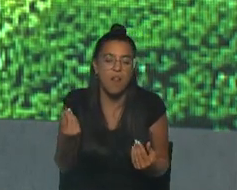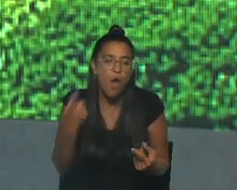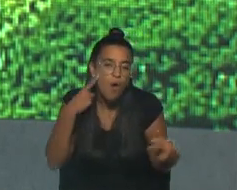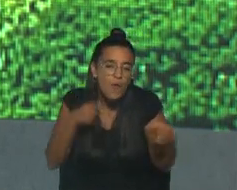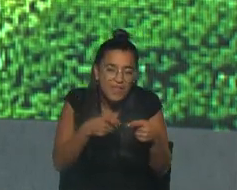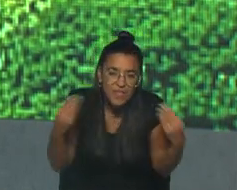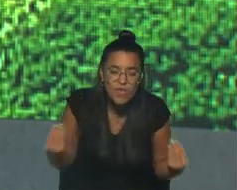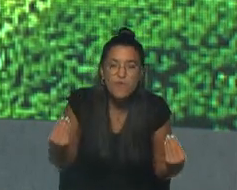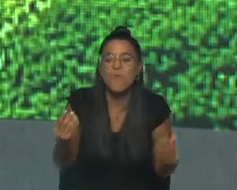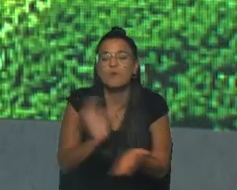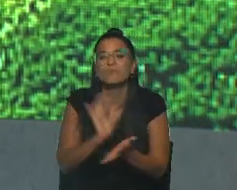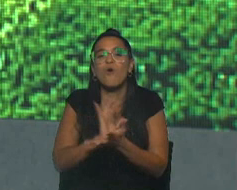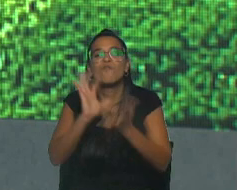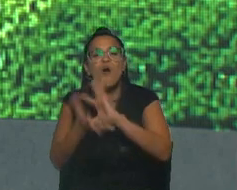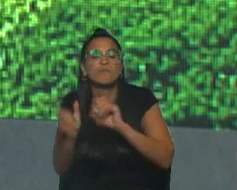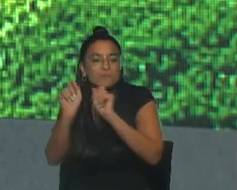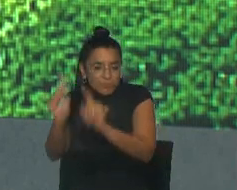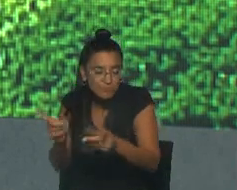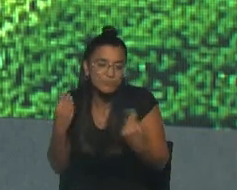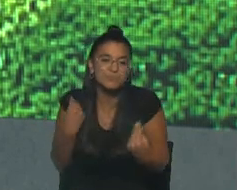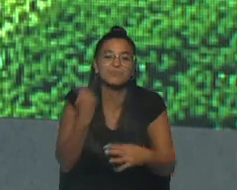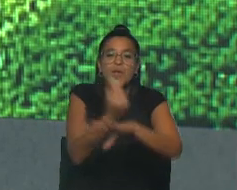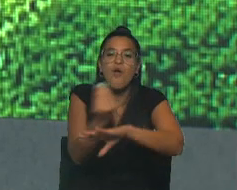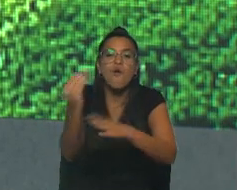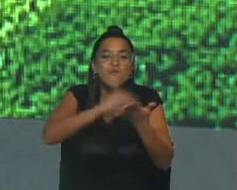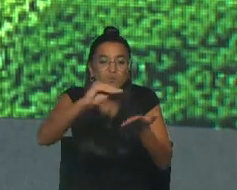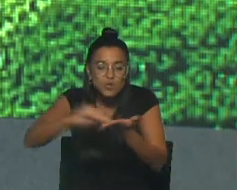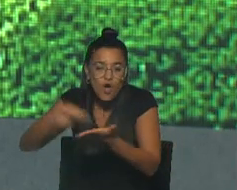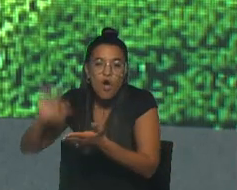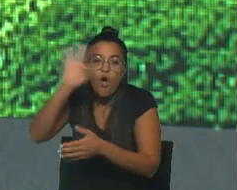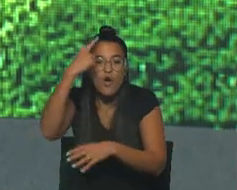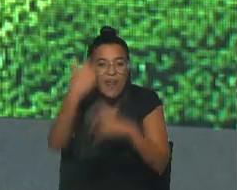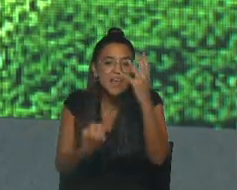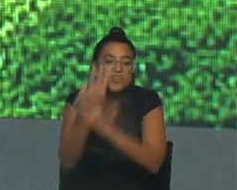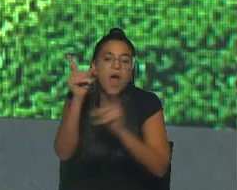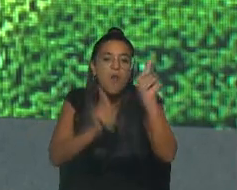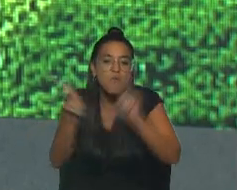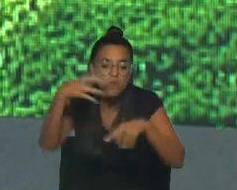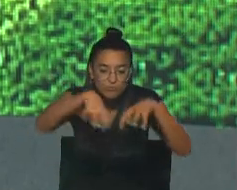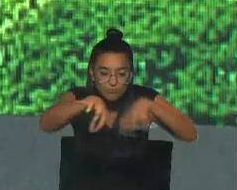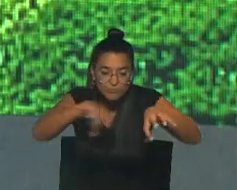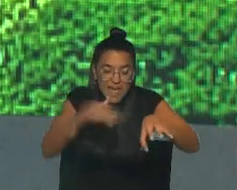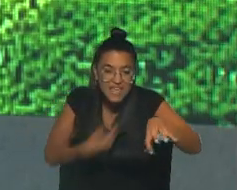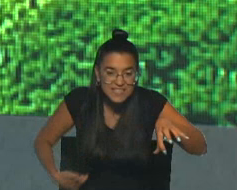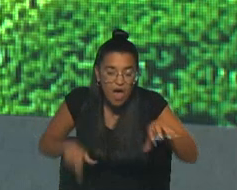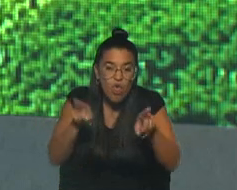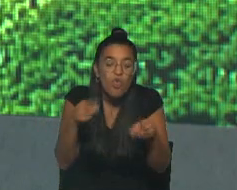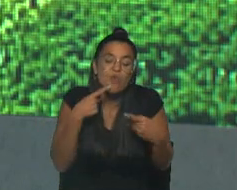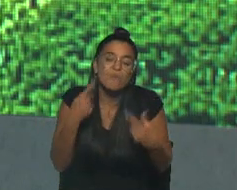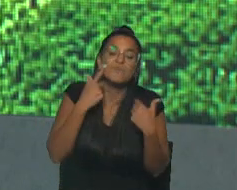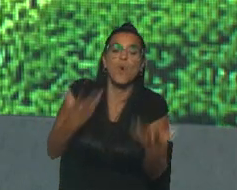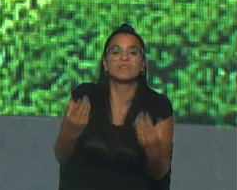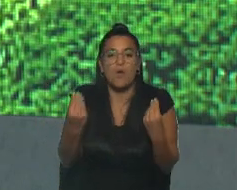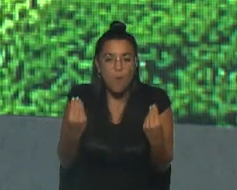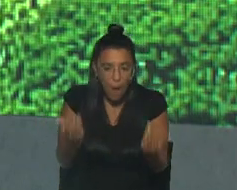de cuáles son sus políticas de Estado. Y los nombramientos de algunos funcionarios o la creación de determinadas dependencias estatales también ponen de manifiesto